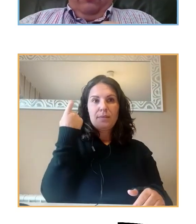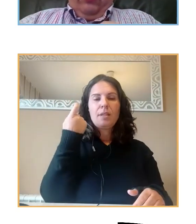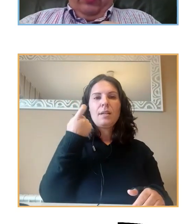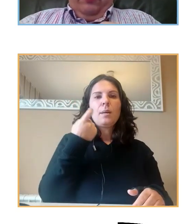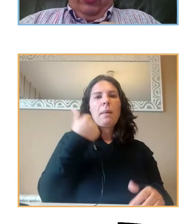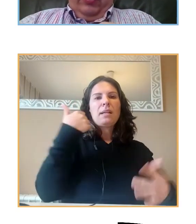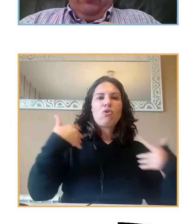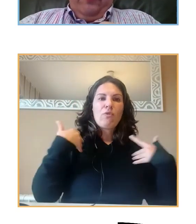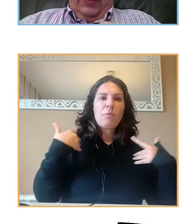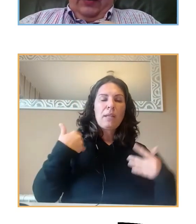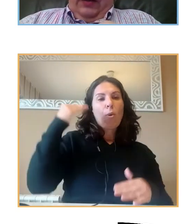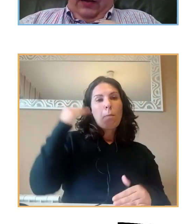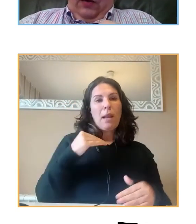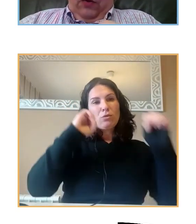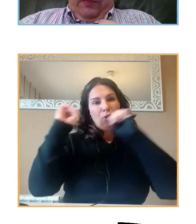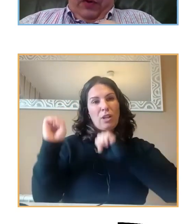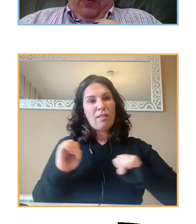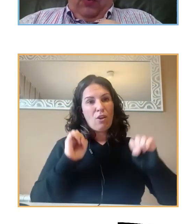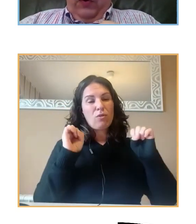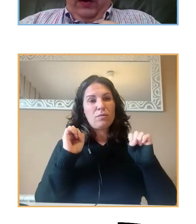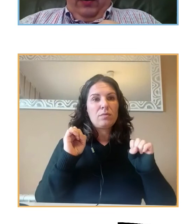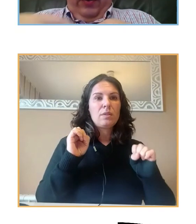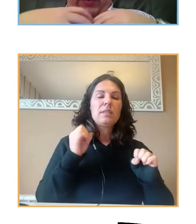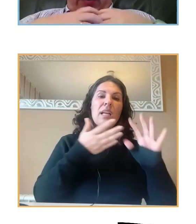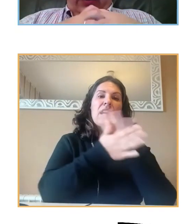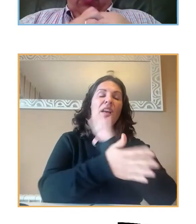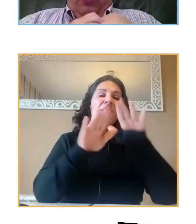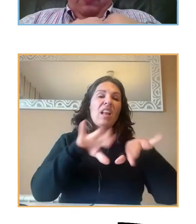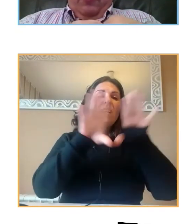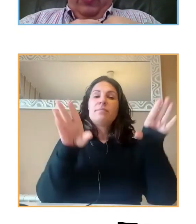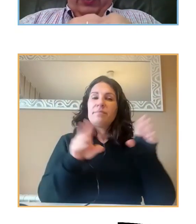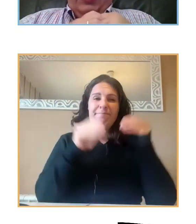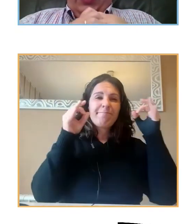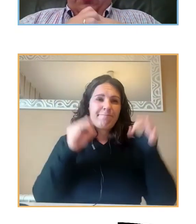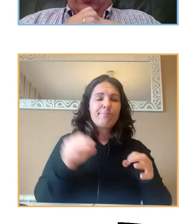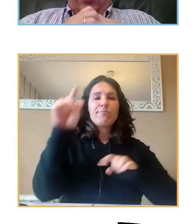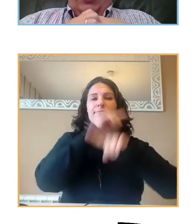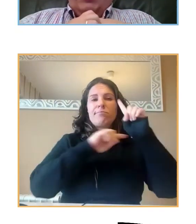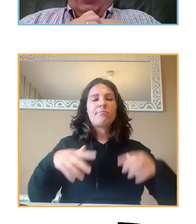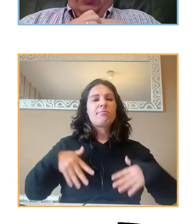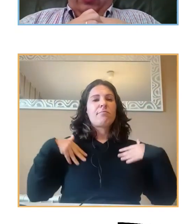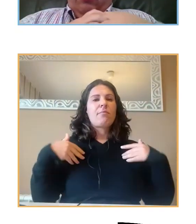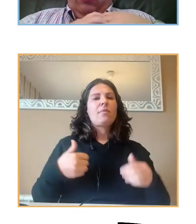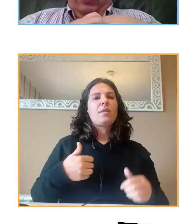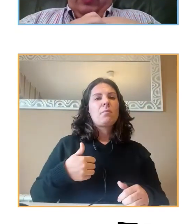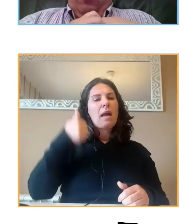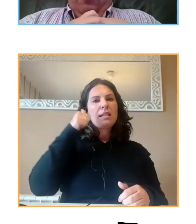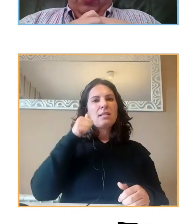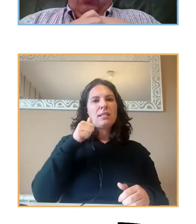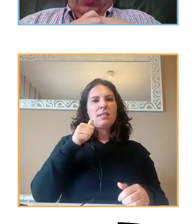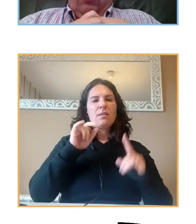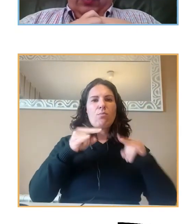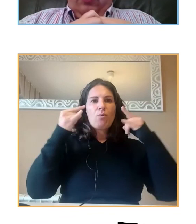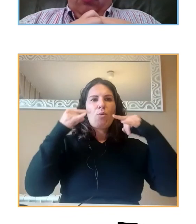factores de protección, con lo que podemos concluir que los problemas emocionales se incrementan en la desescalada, es decir, cuando estamos